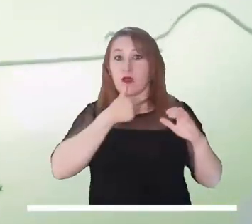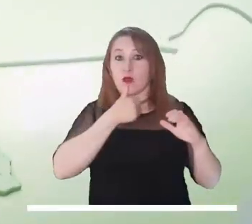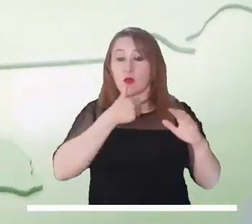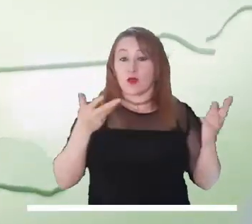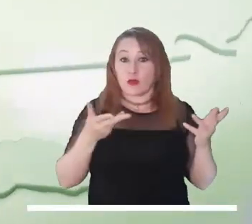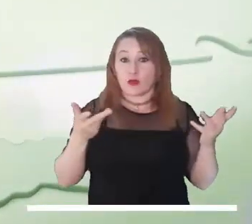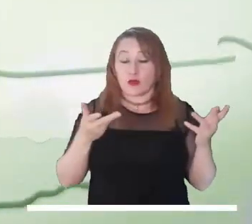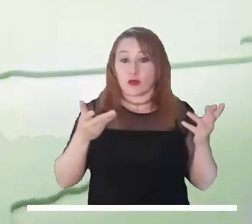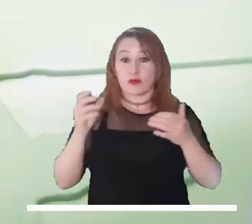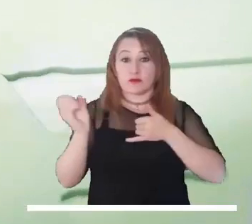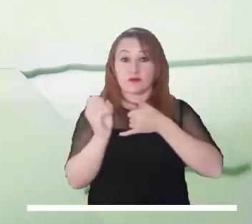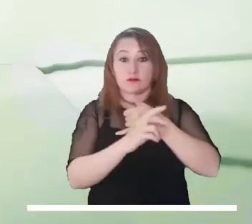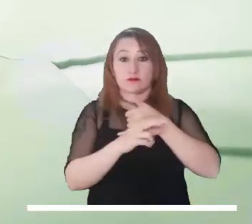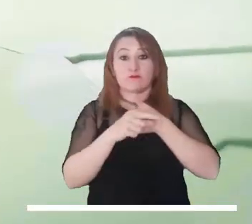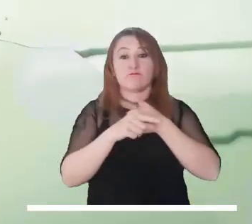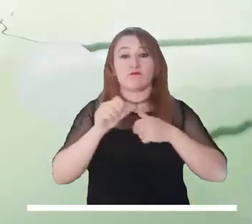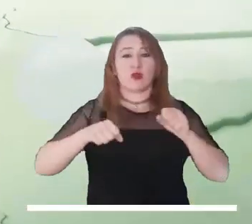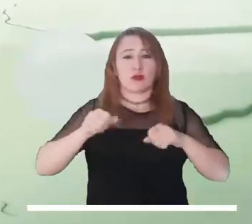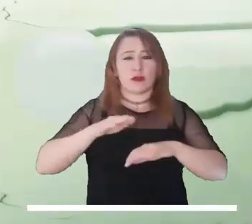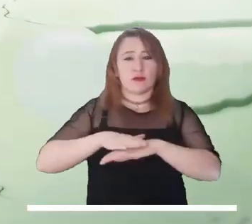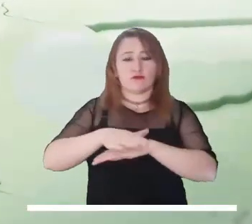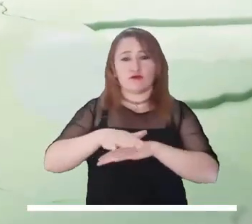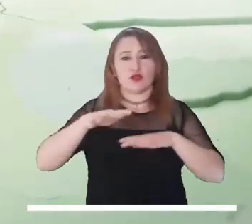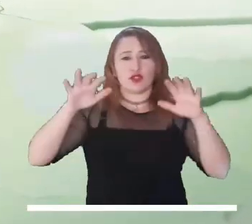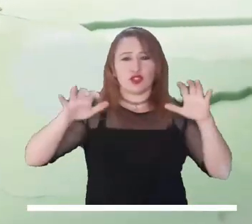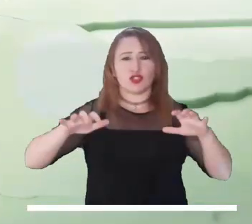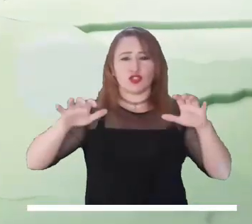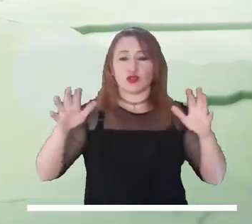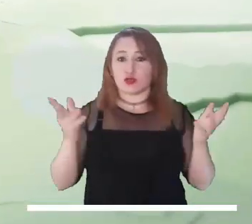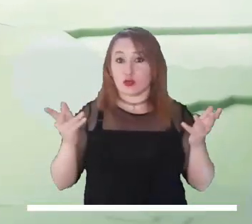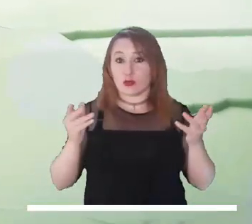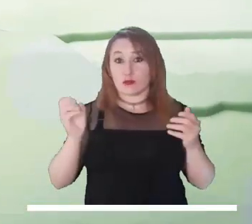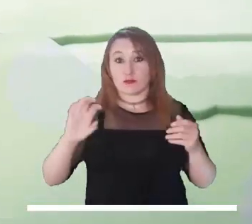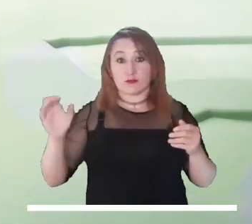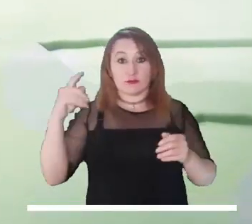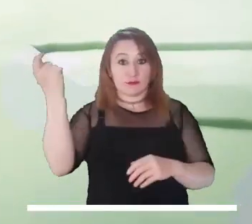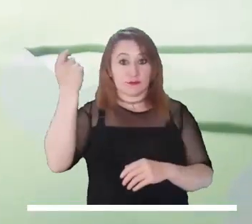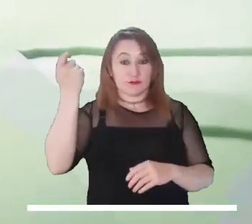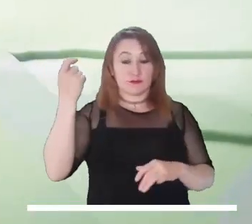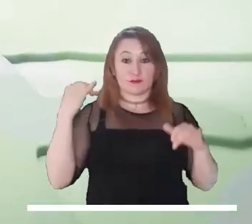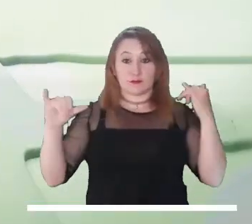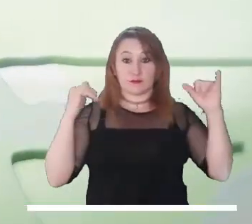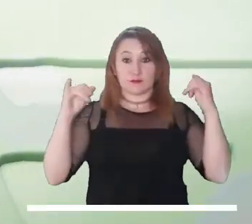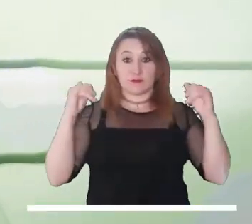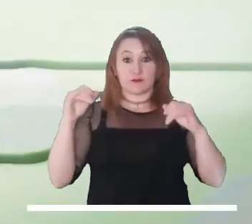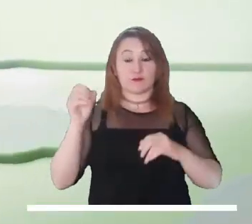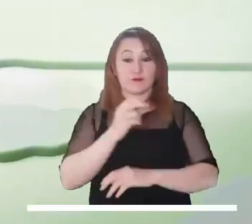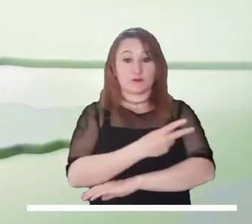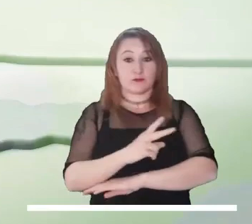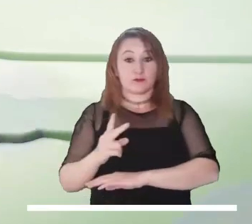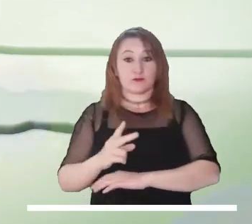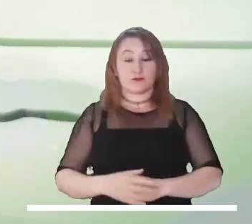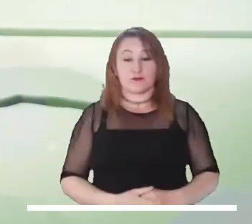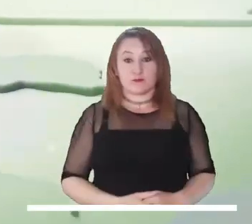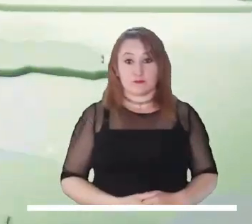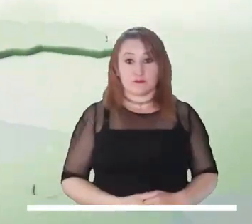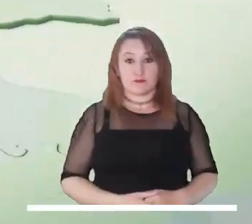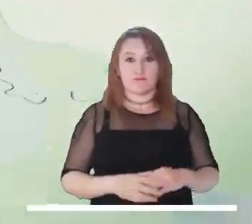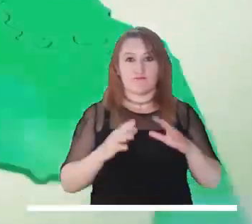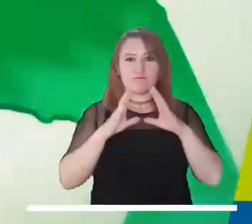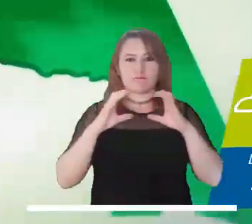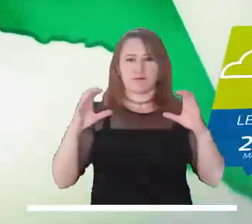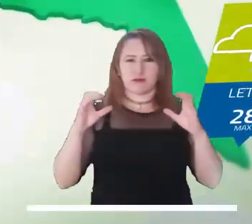precipitaciones. Nubes cargadas de agua se posarán sobre la Orinogía, activando probables lluvias en el occidente de Meta,